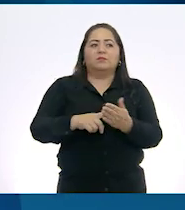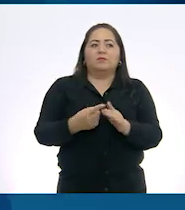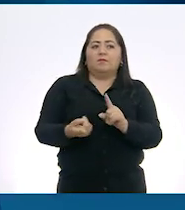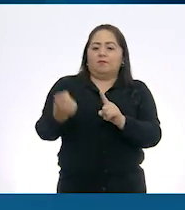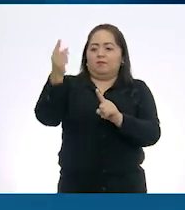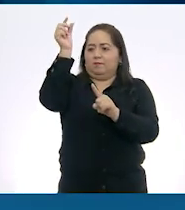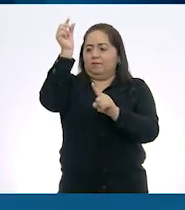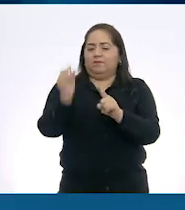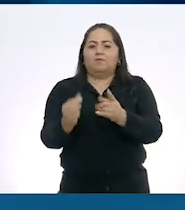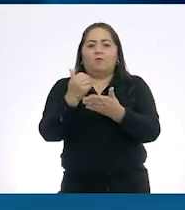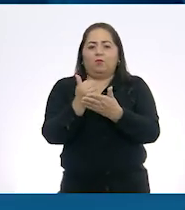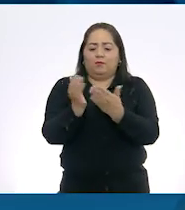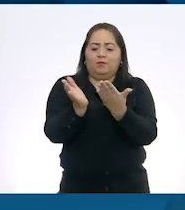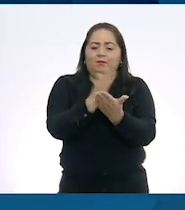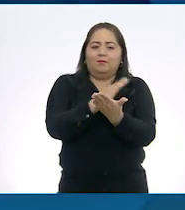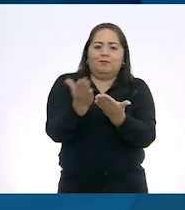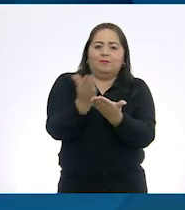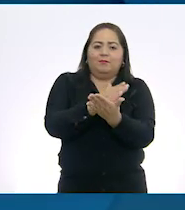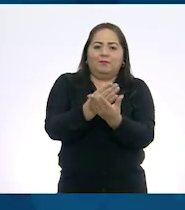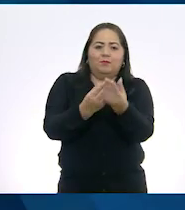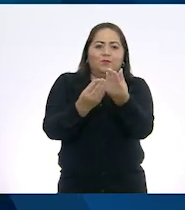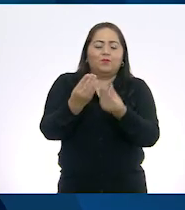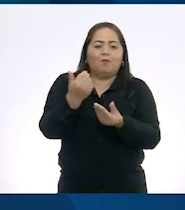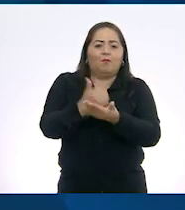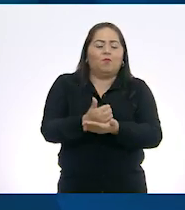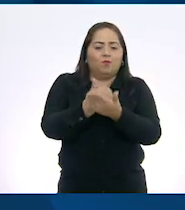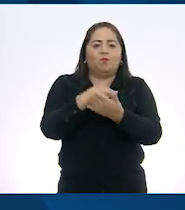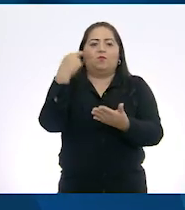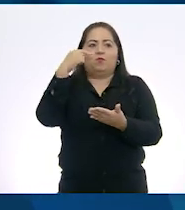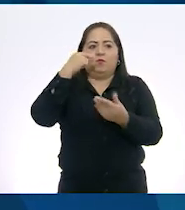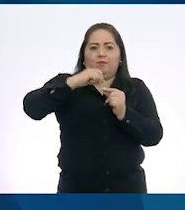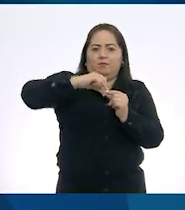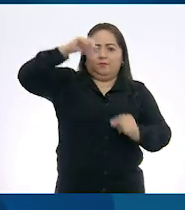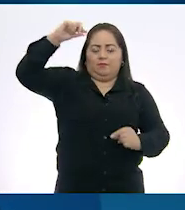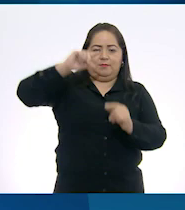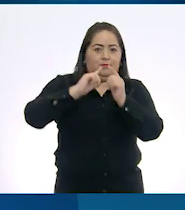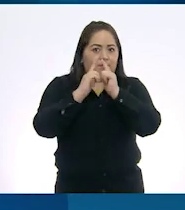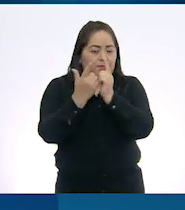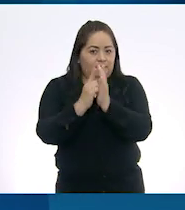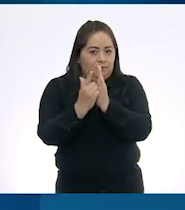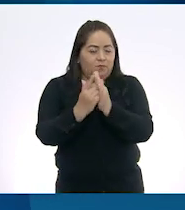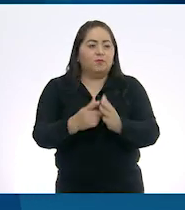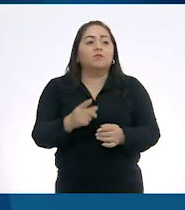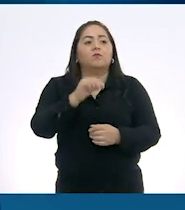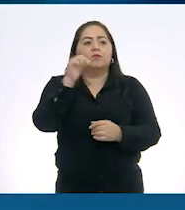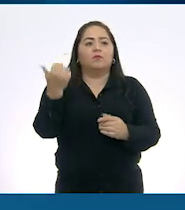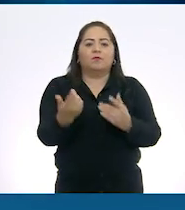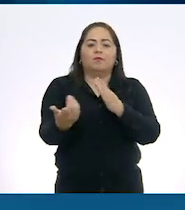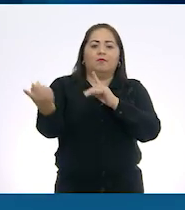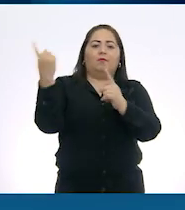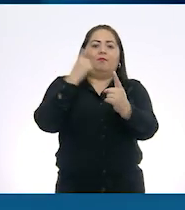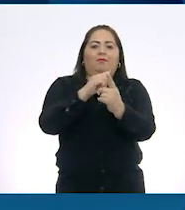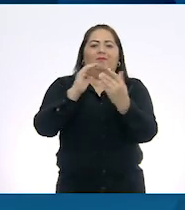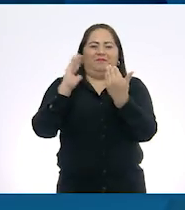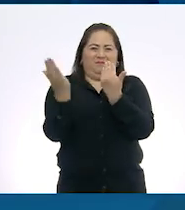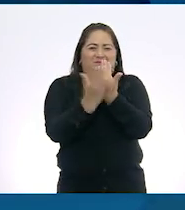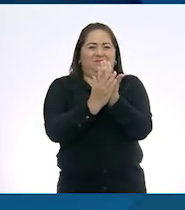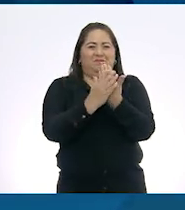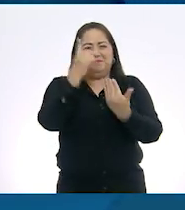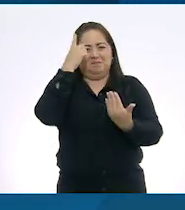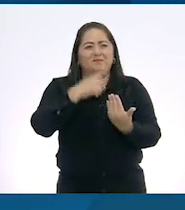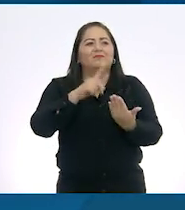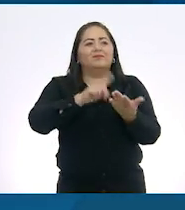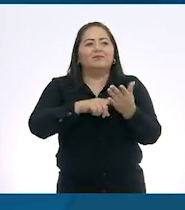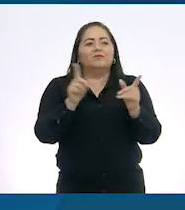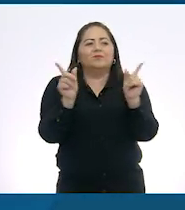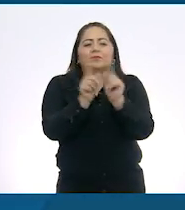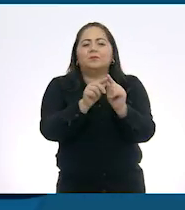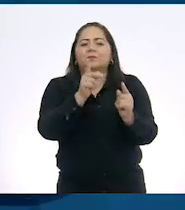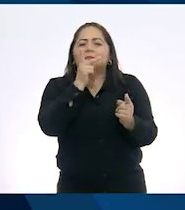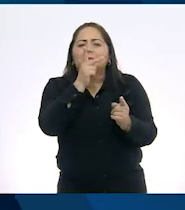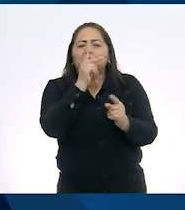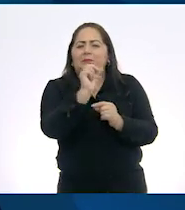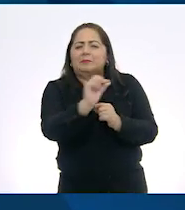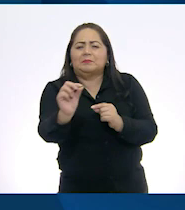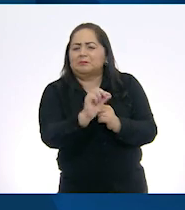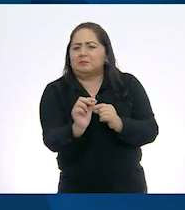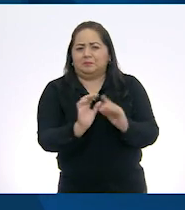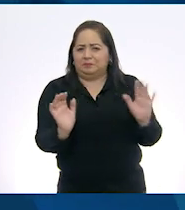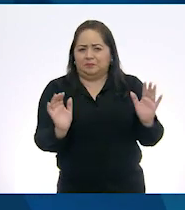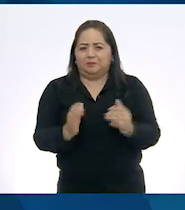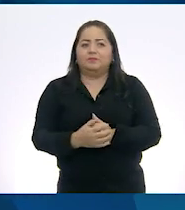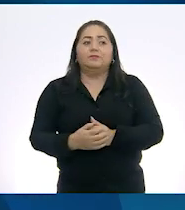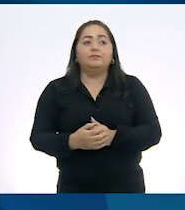abrirlo.